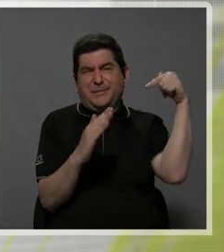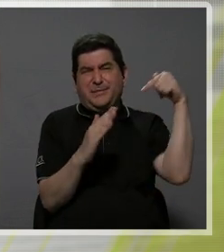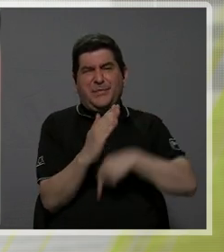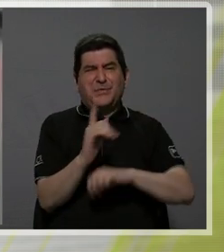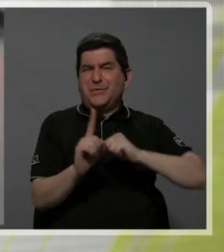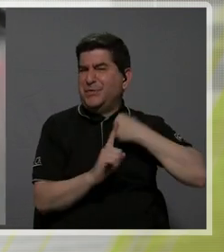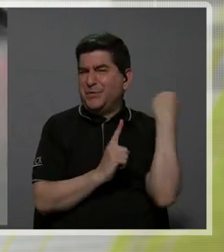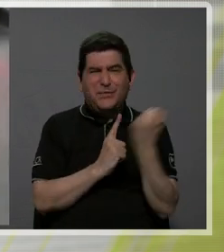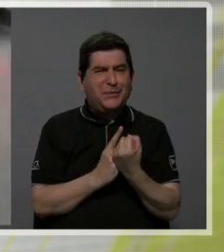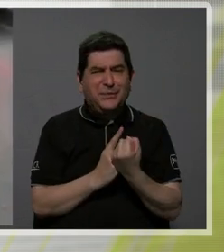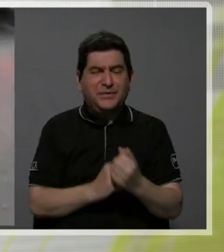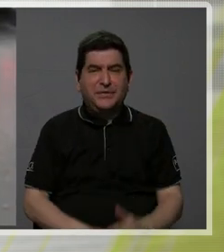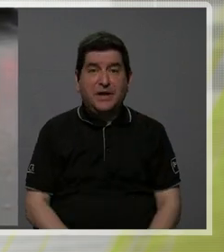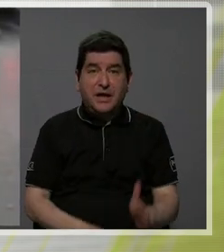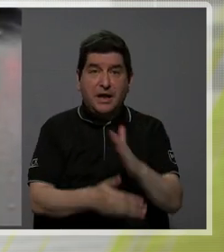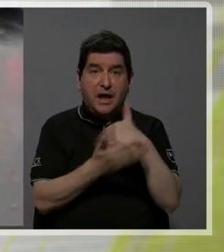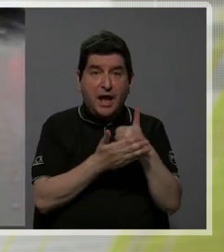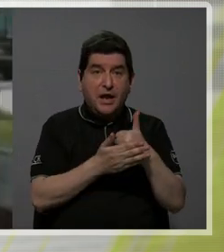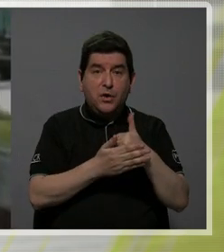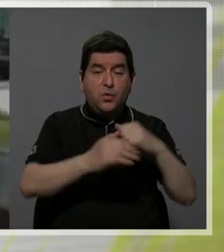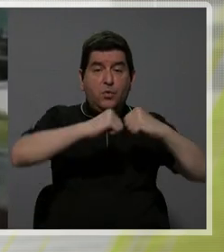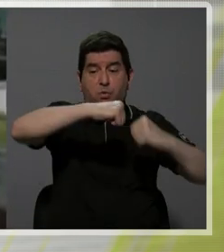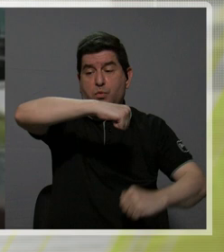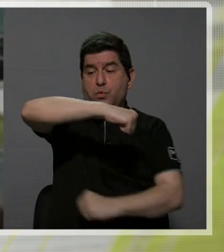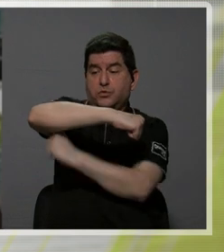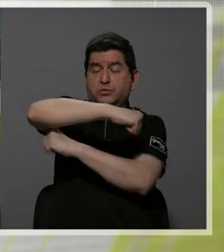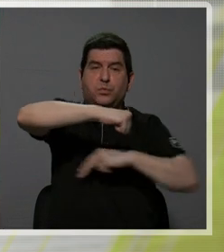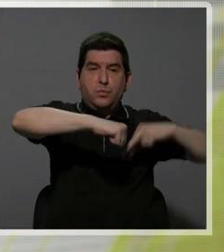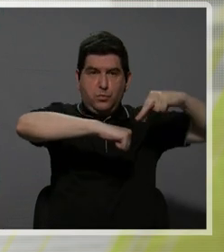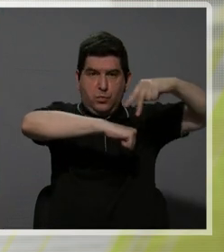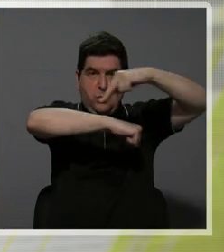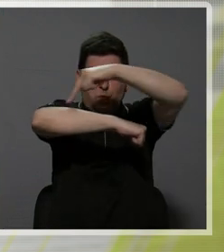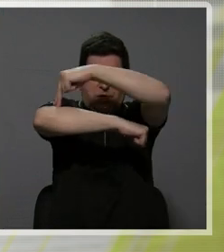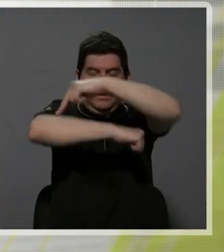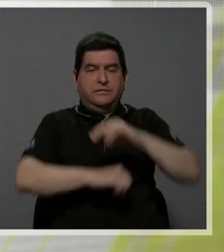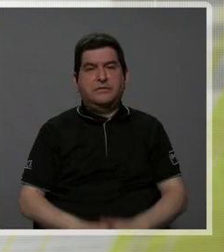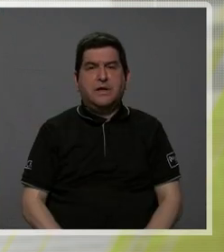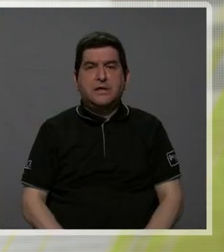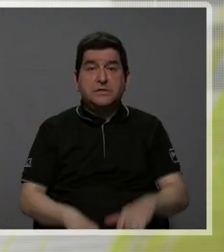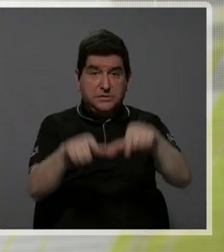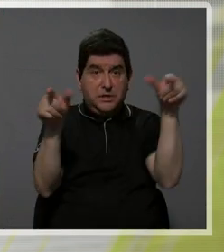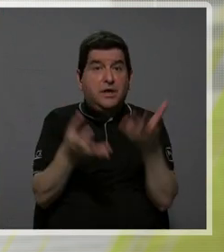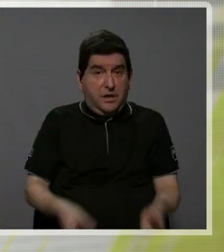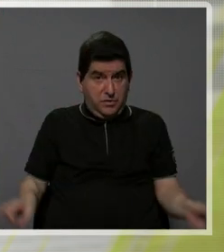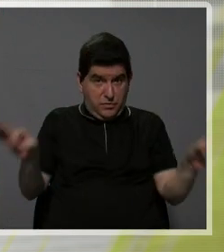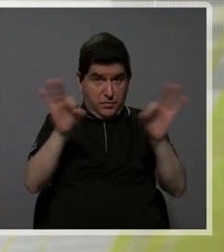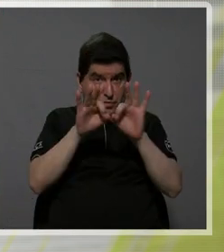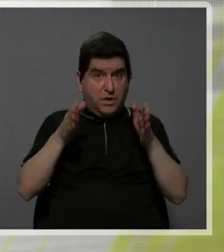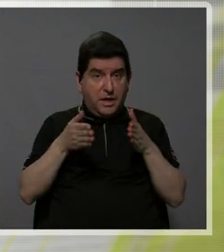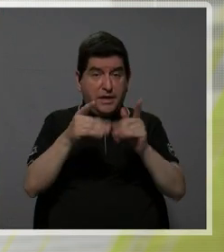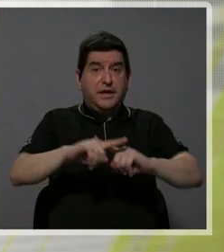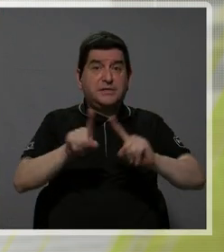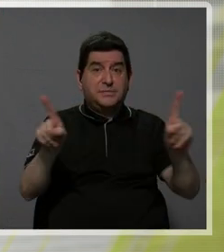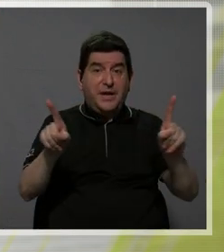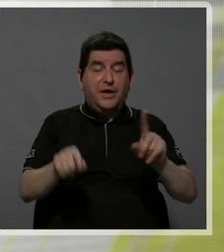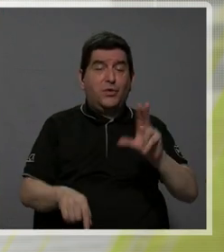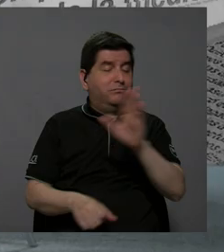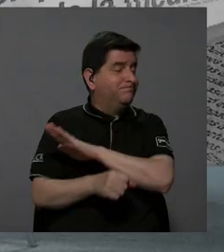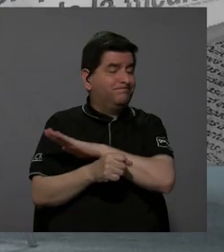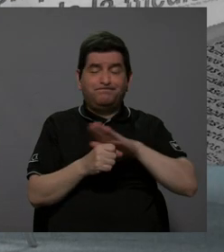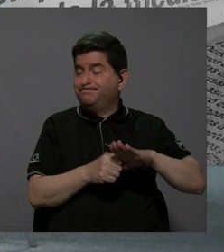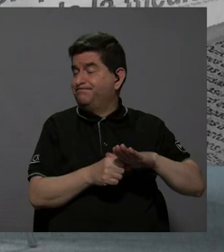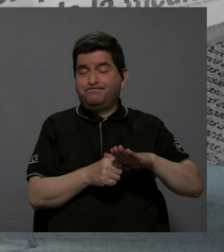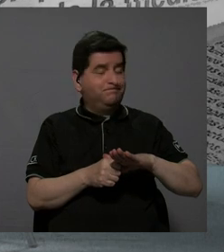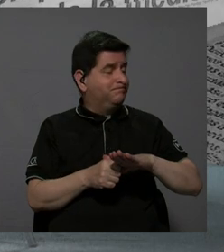Y entonces tenemos algunos puentes peatonales que claramente están en algunos puntos clave de la ruta, pero no son suficientes.